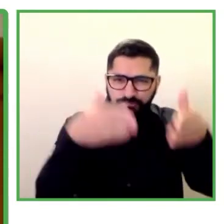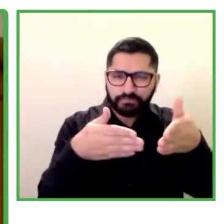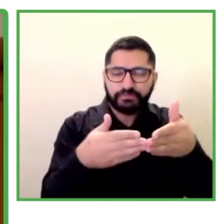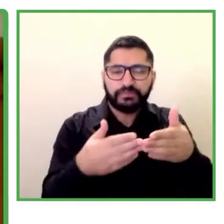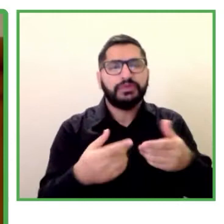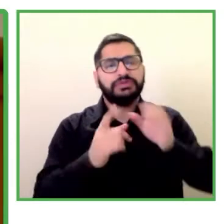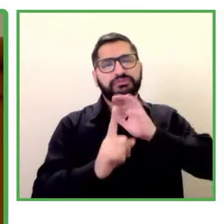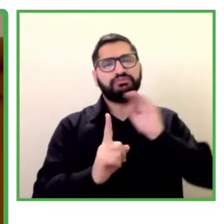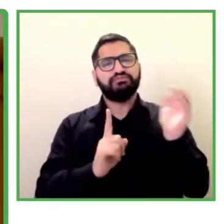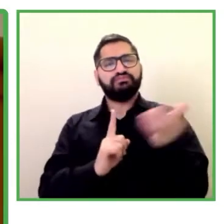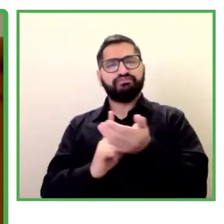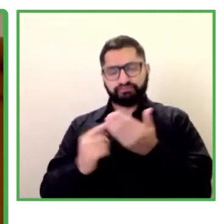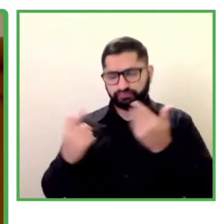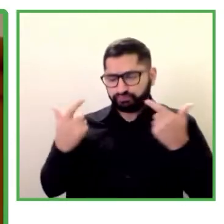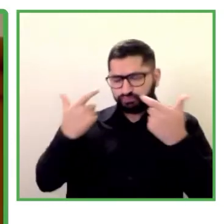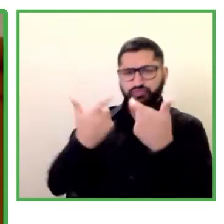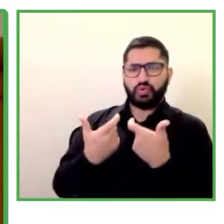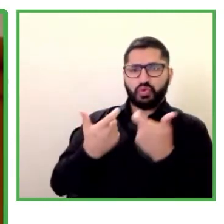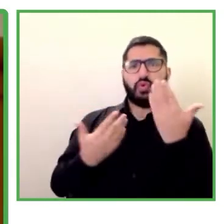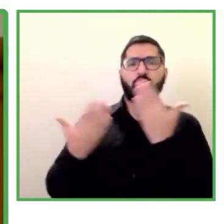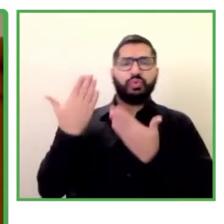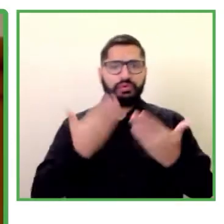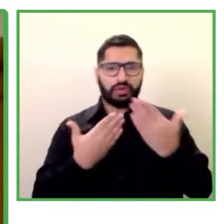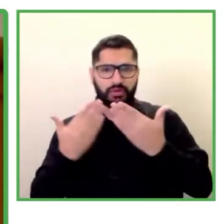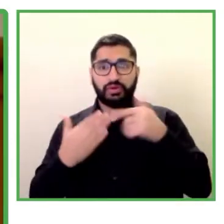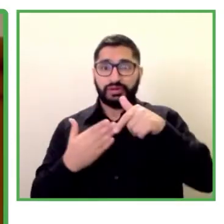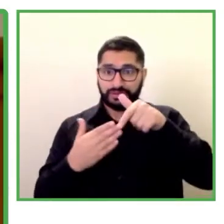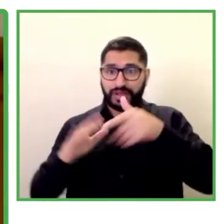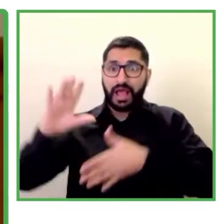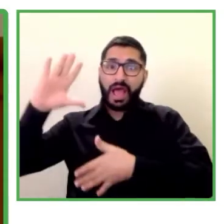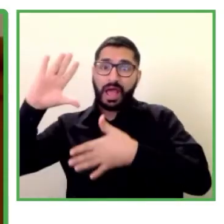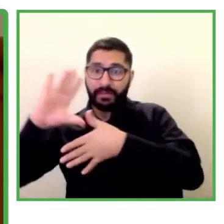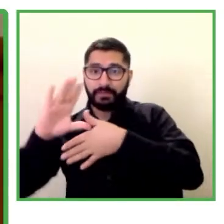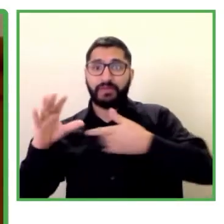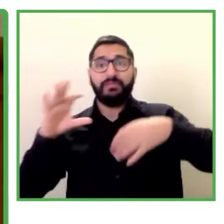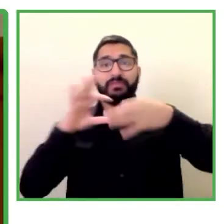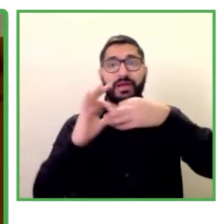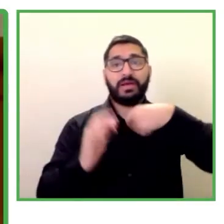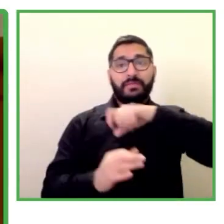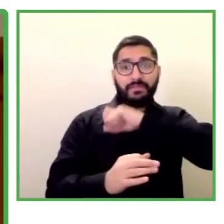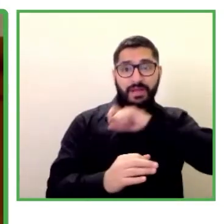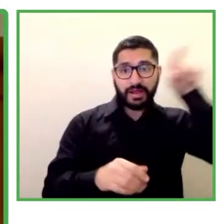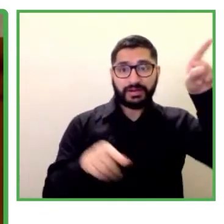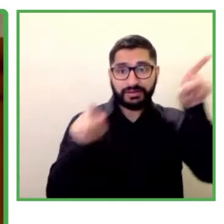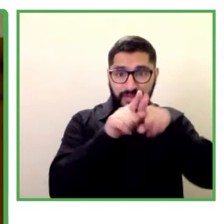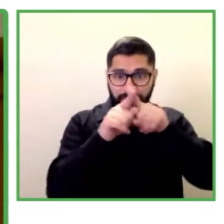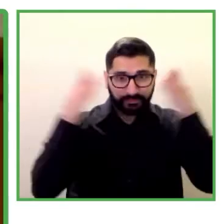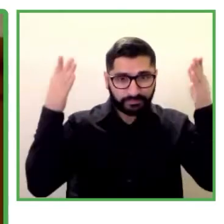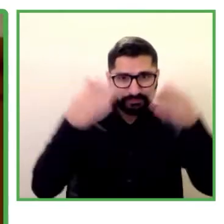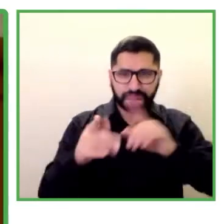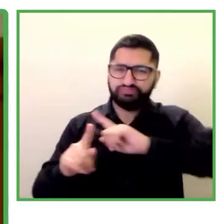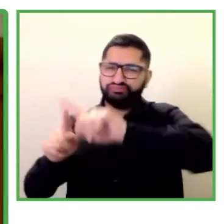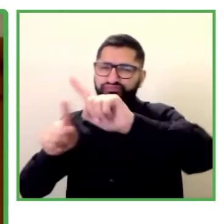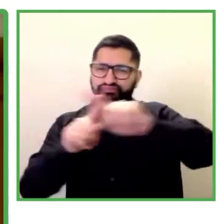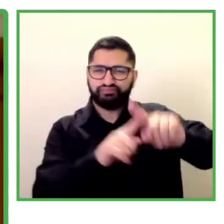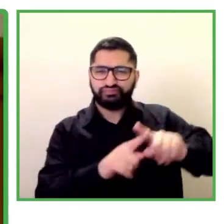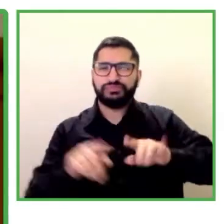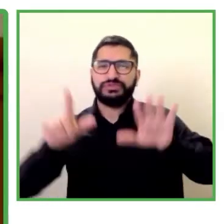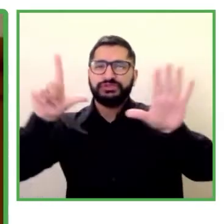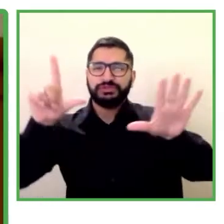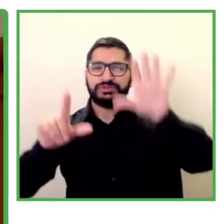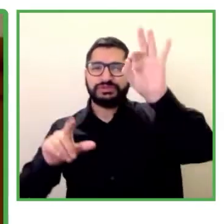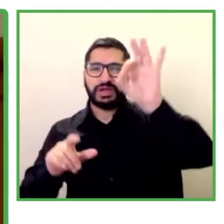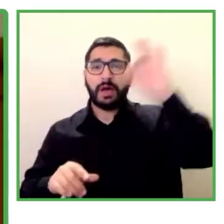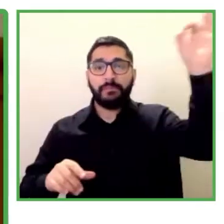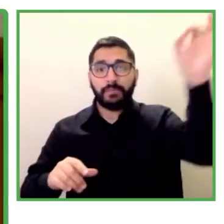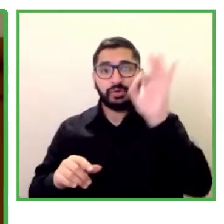los países iberoamericanos, en algunas zonas estaríamos hablando de casi el 70% de las personas con discapacidad no